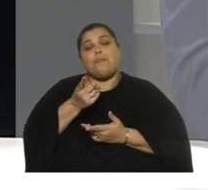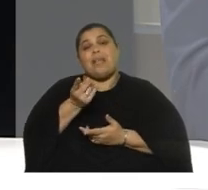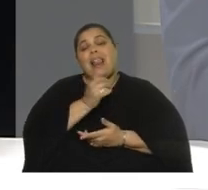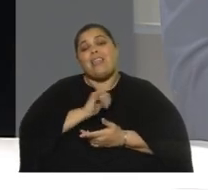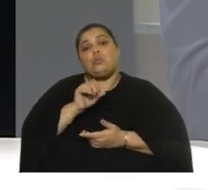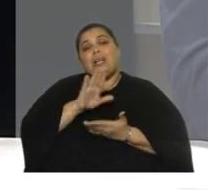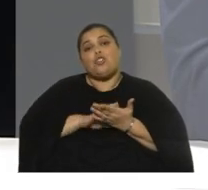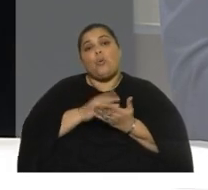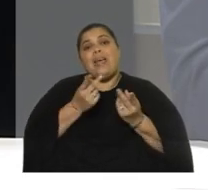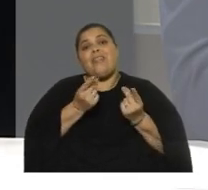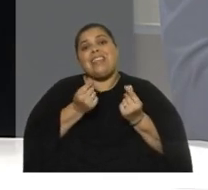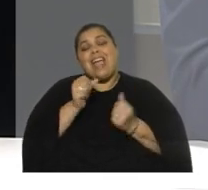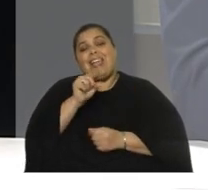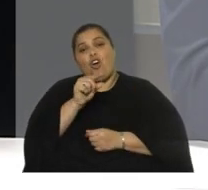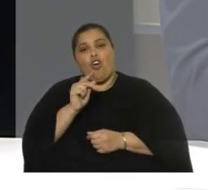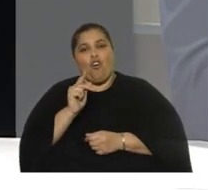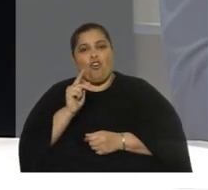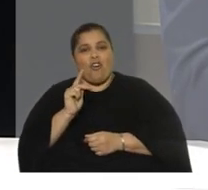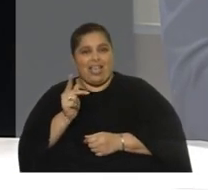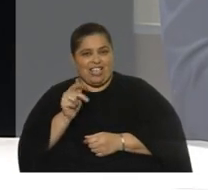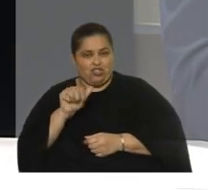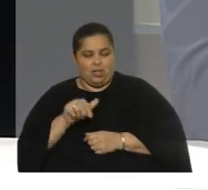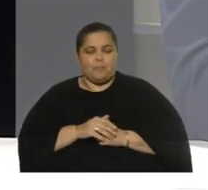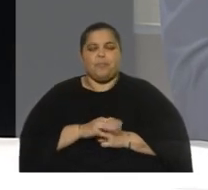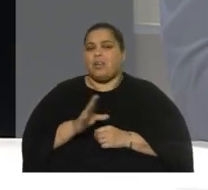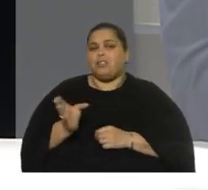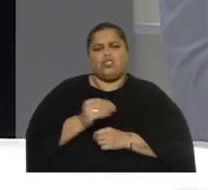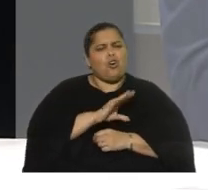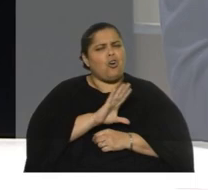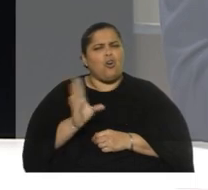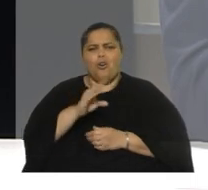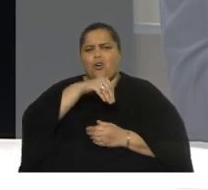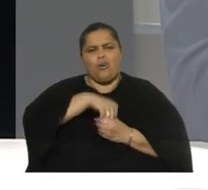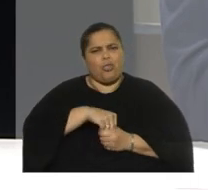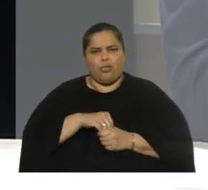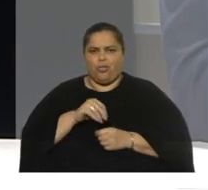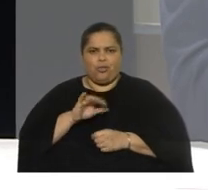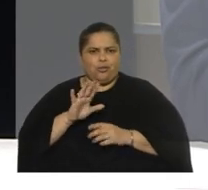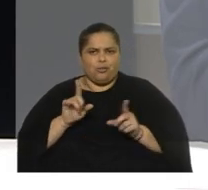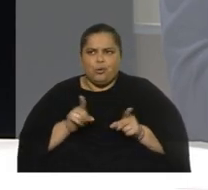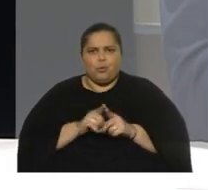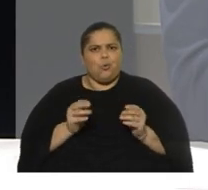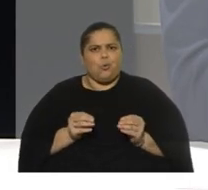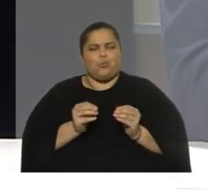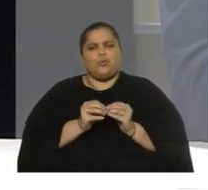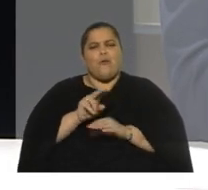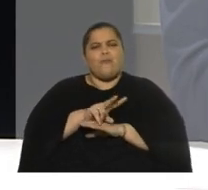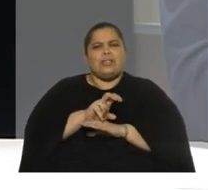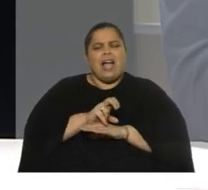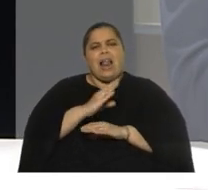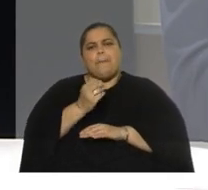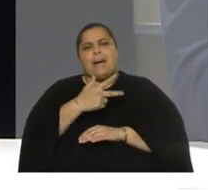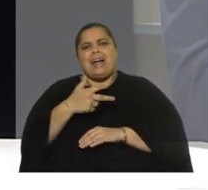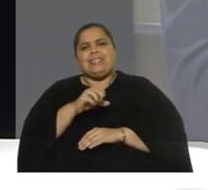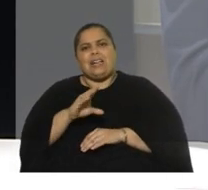pruebas del FBI del Departamento de Estado están todas agregadas con el fiscal Pacheco en Argentina